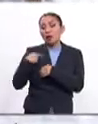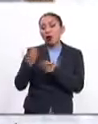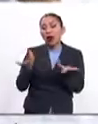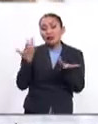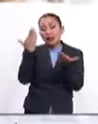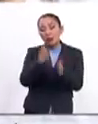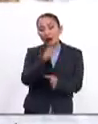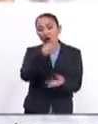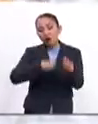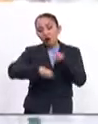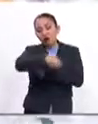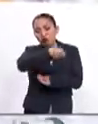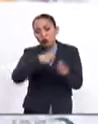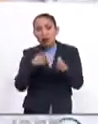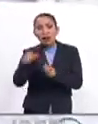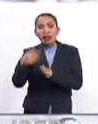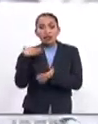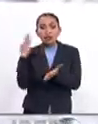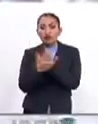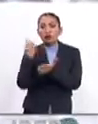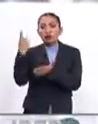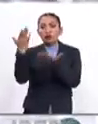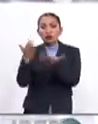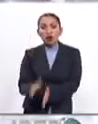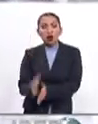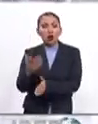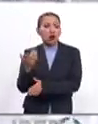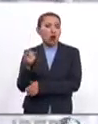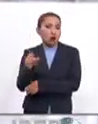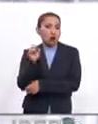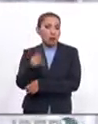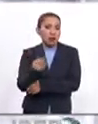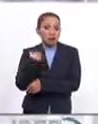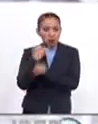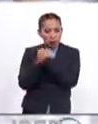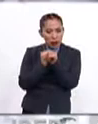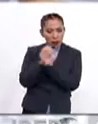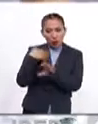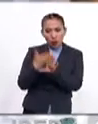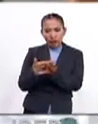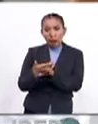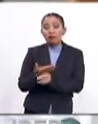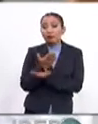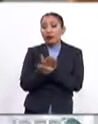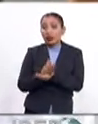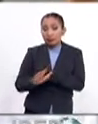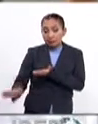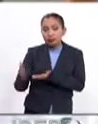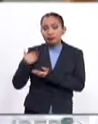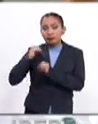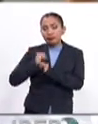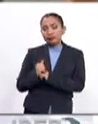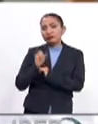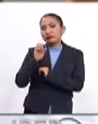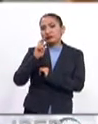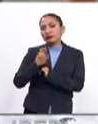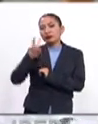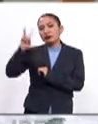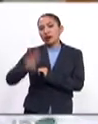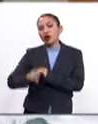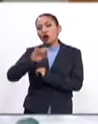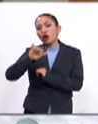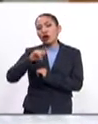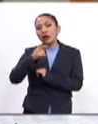transacciones de bienes y que se le bloqueen sus cuentas bancarias como parte de una investigación en su contra. Por su parte, el canciller de Venezuela,